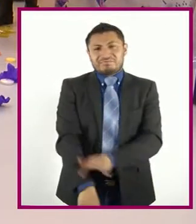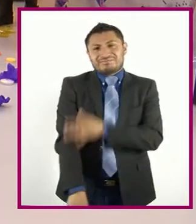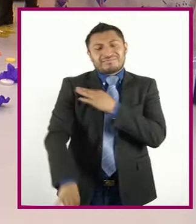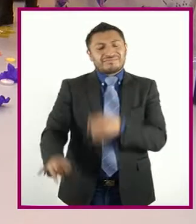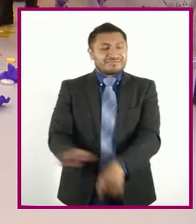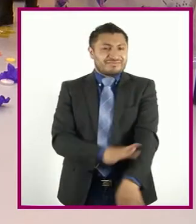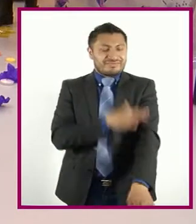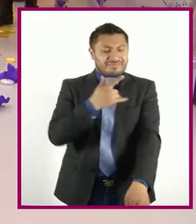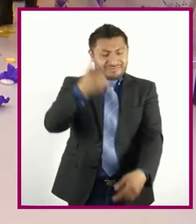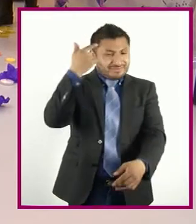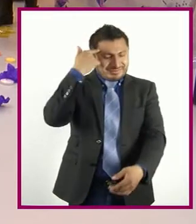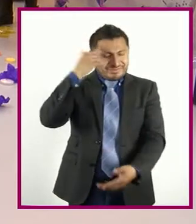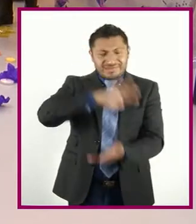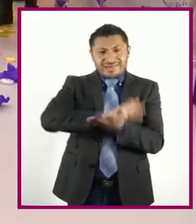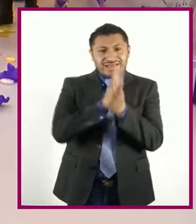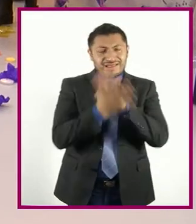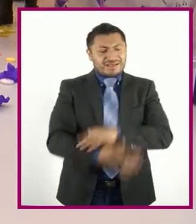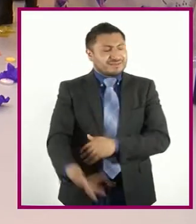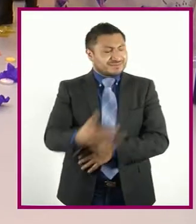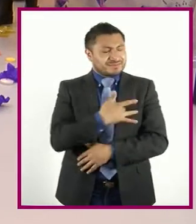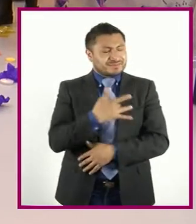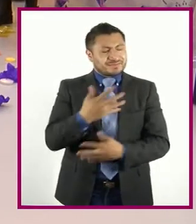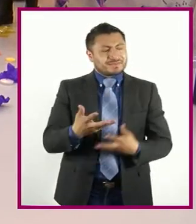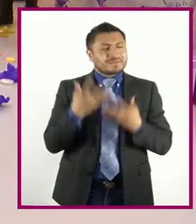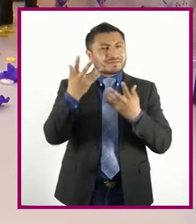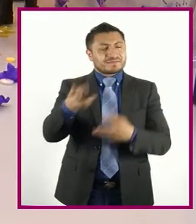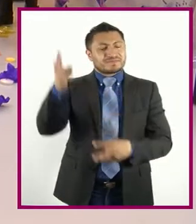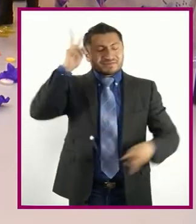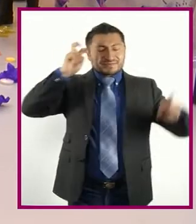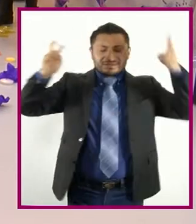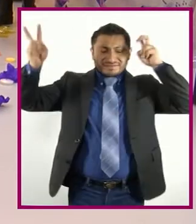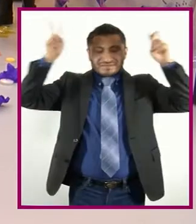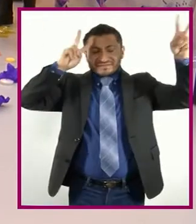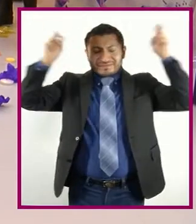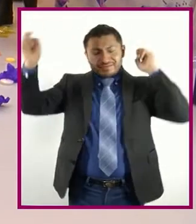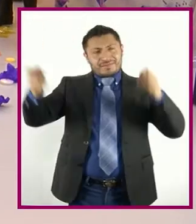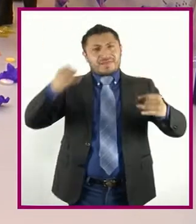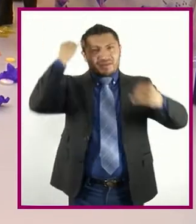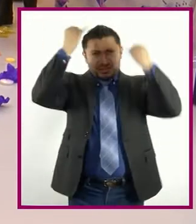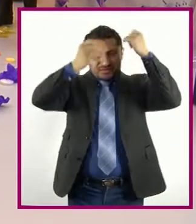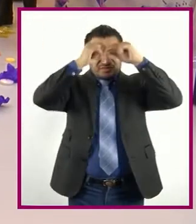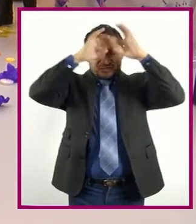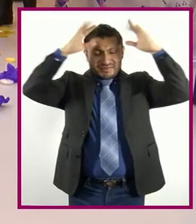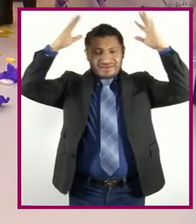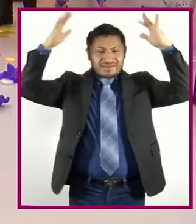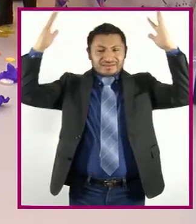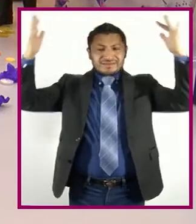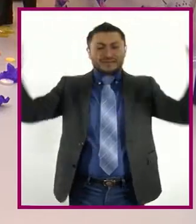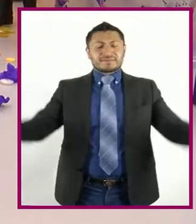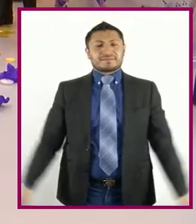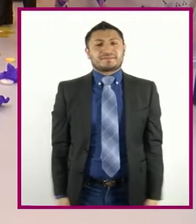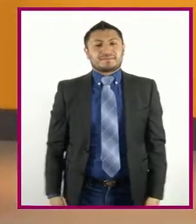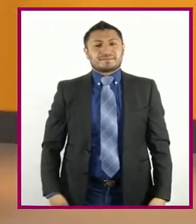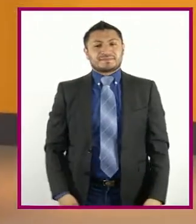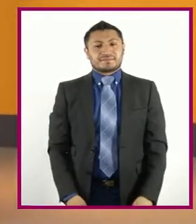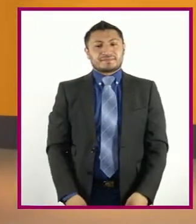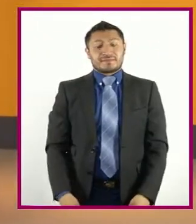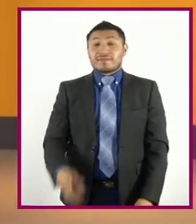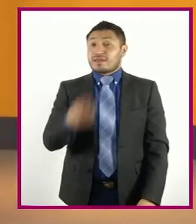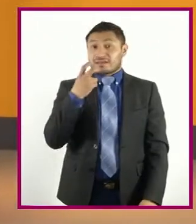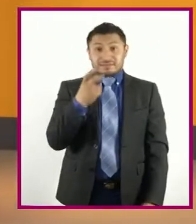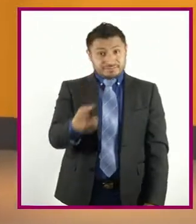transforme Que me haga soñar Y florezca Mi imaginación Ah Pues